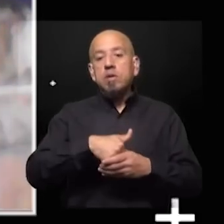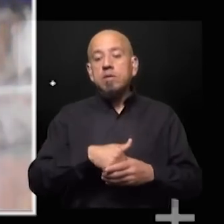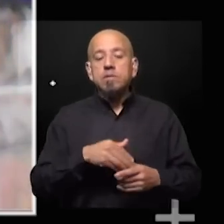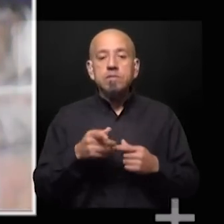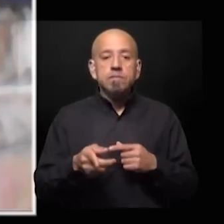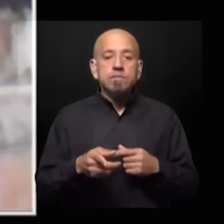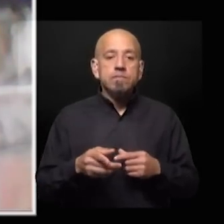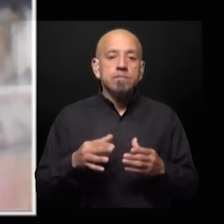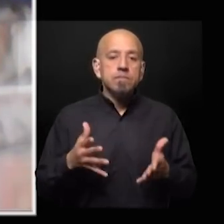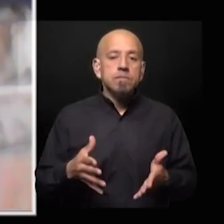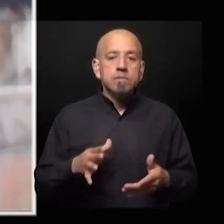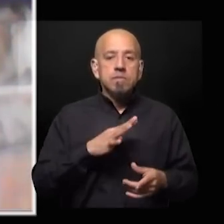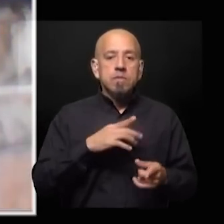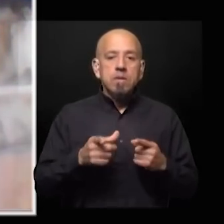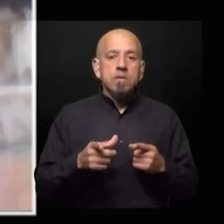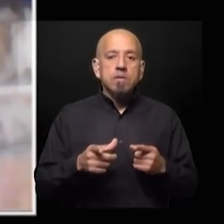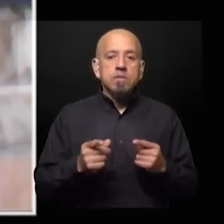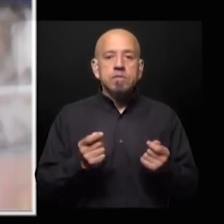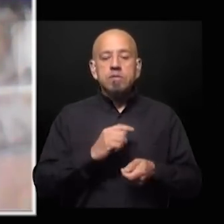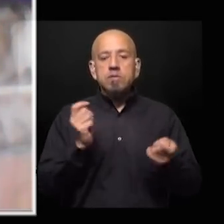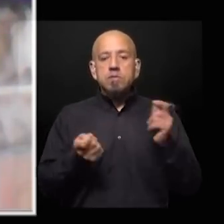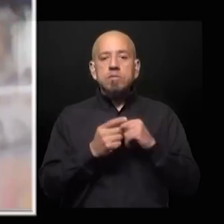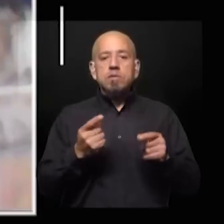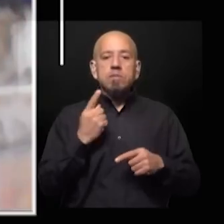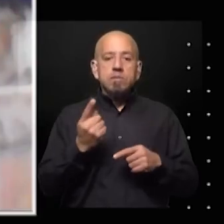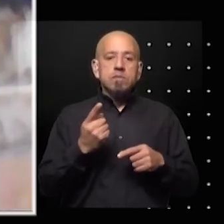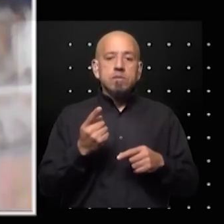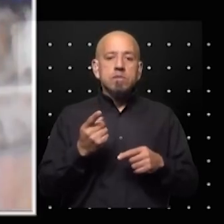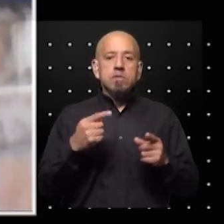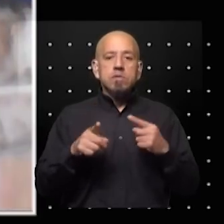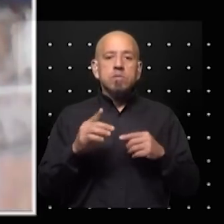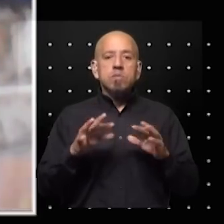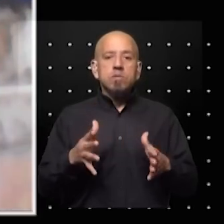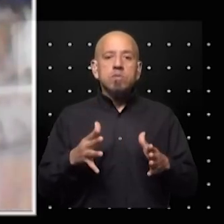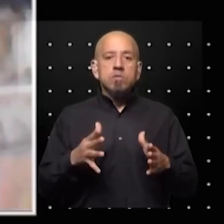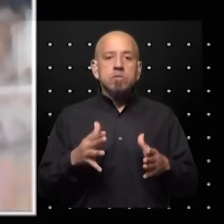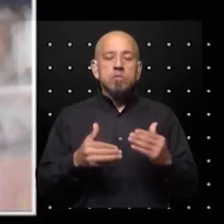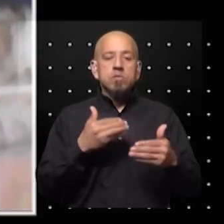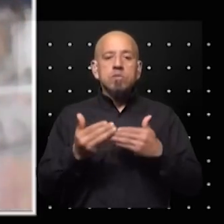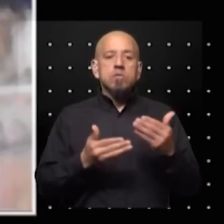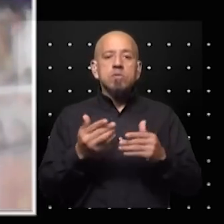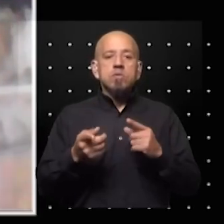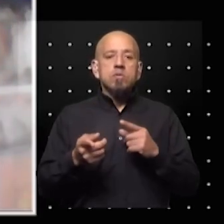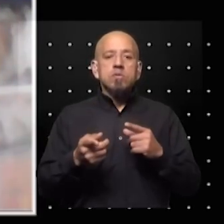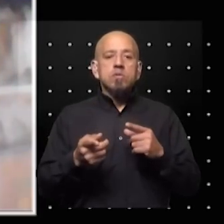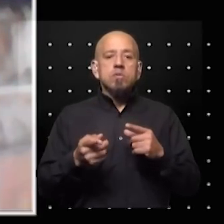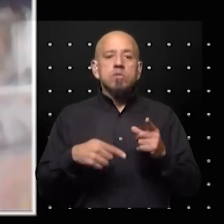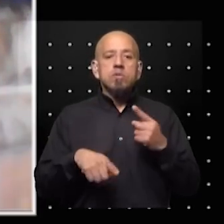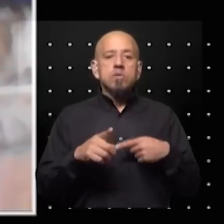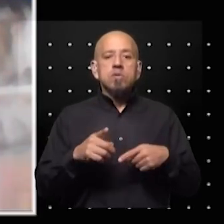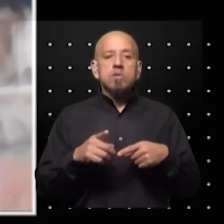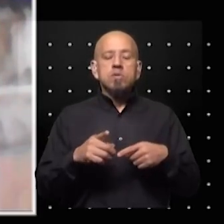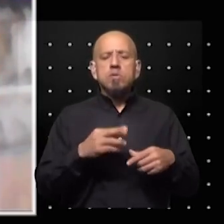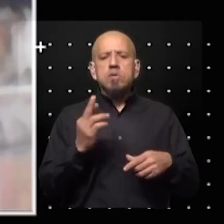e impactan mucho y transforman la primera vuelta en un balotage pero varios meses después digamos es un fenómeno